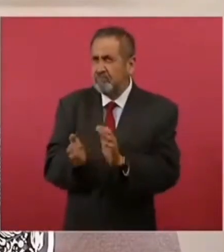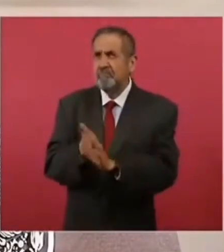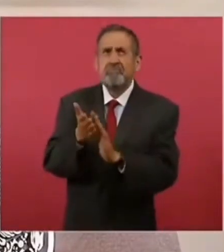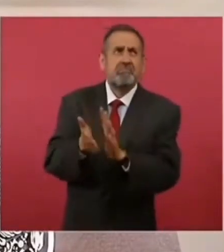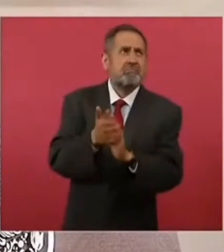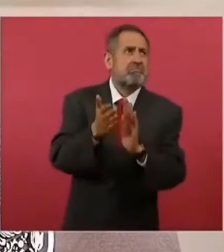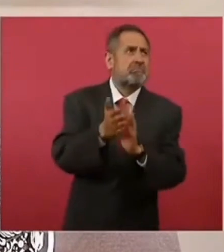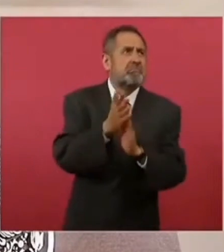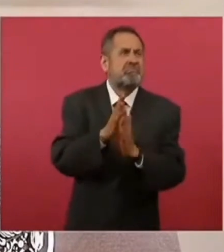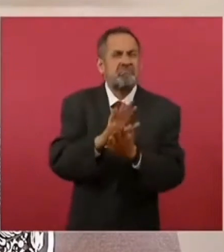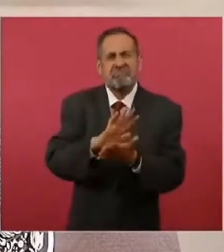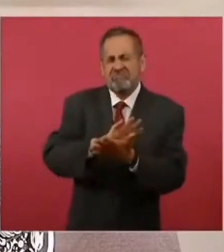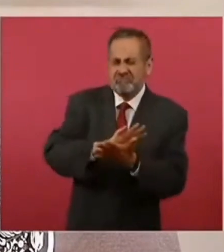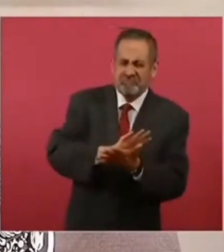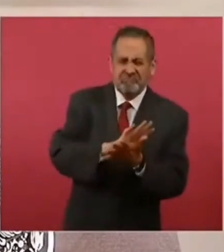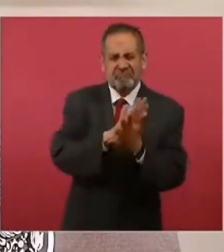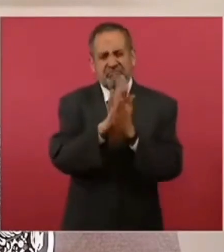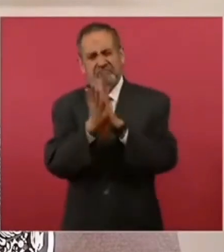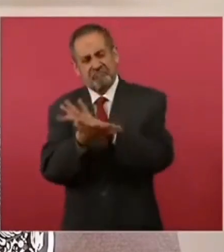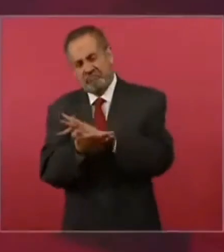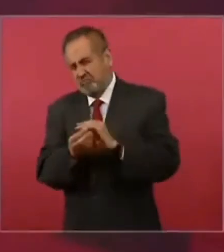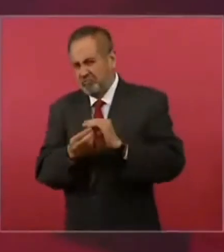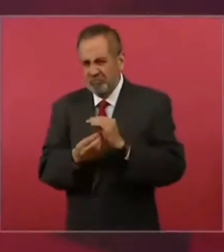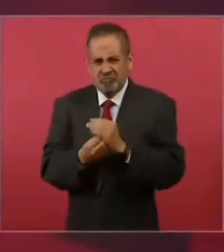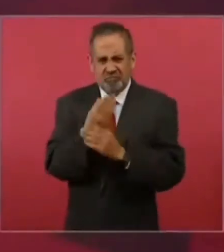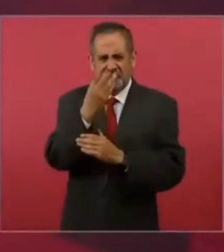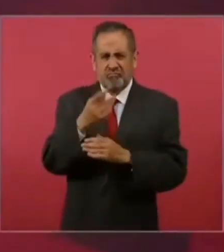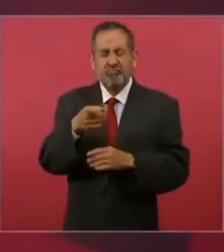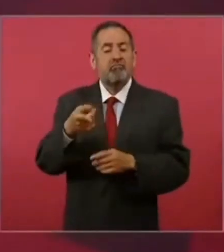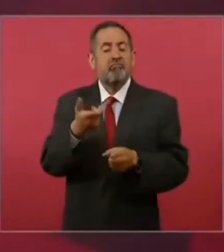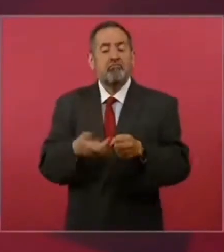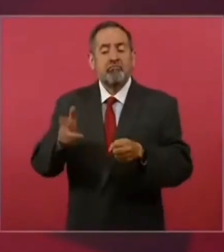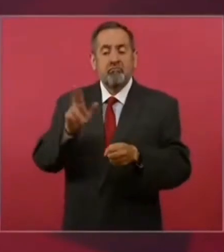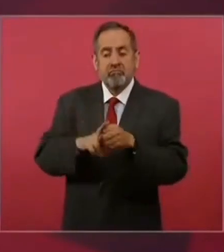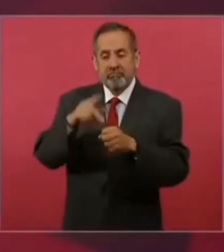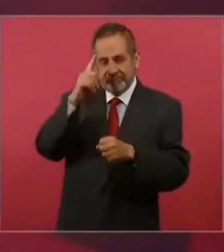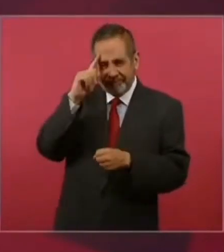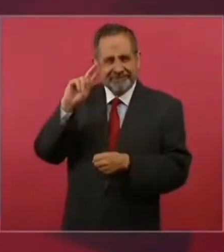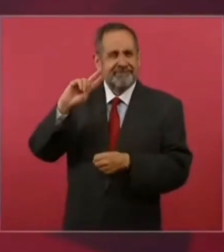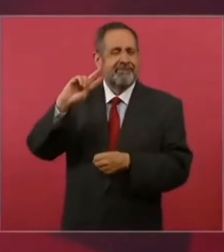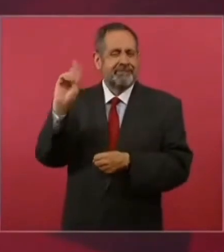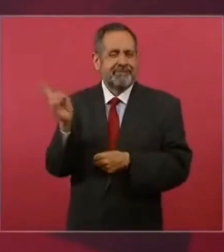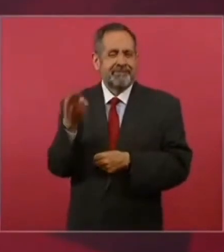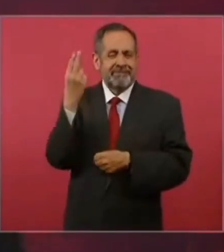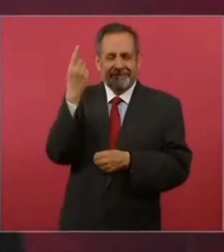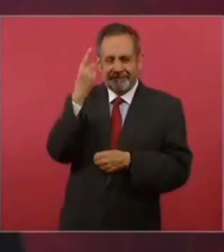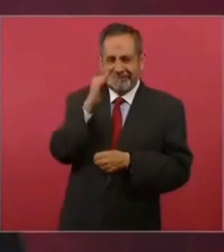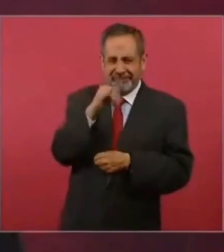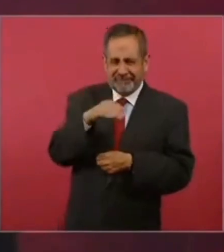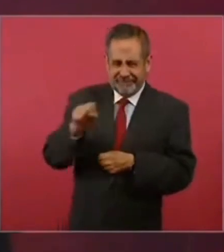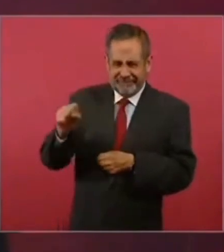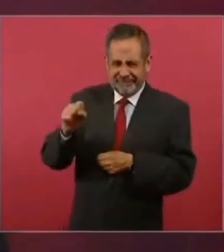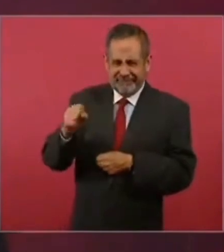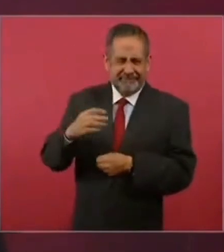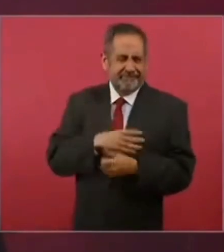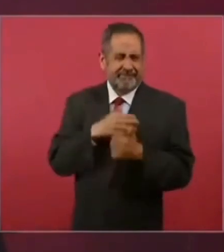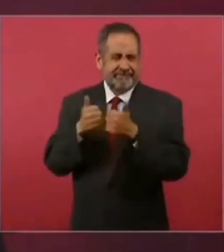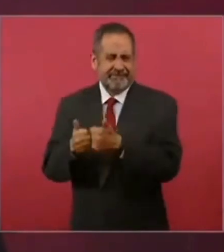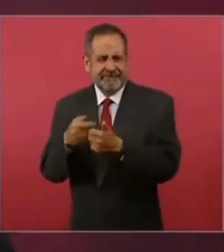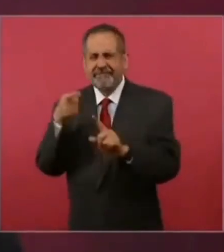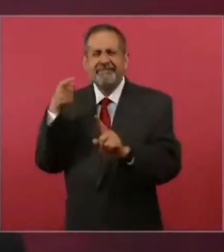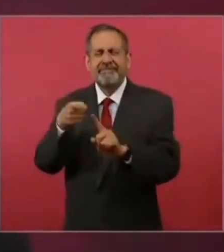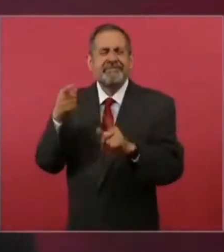convertirlo en un hospital universitario IMSS-Bienestar, que va a tener como objetivo